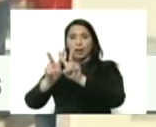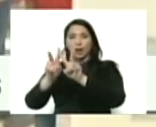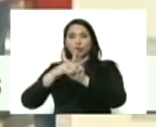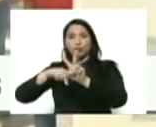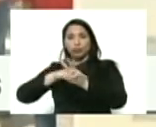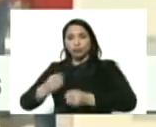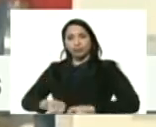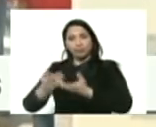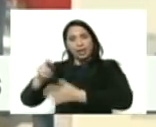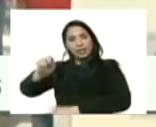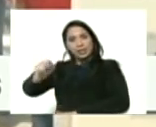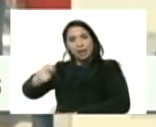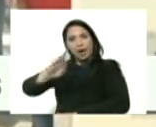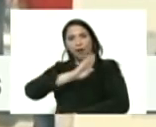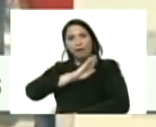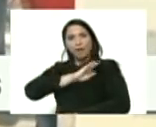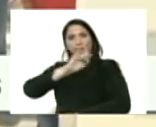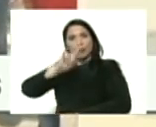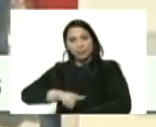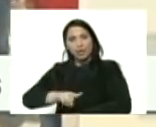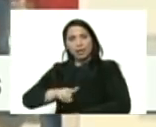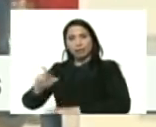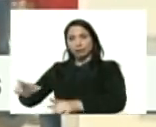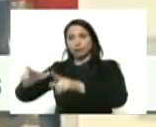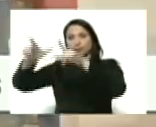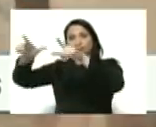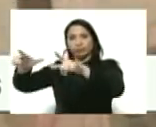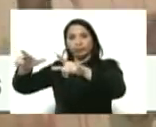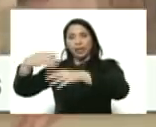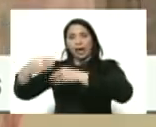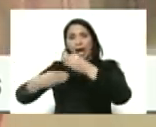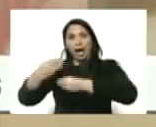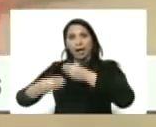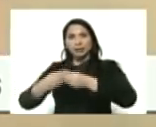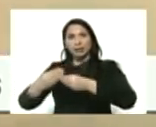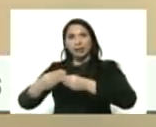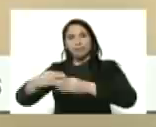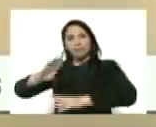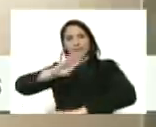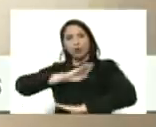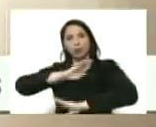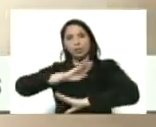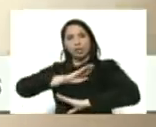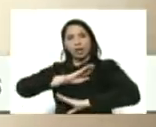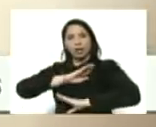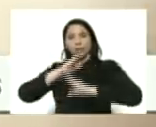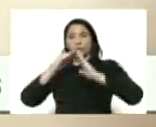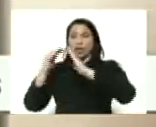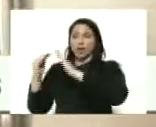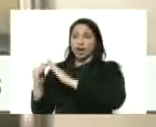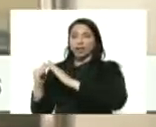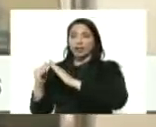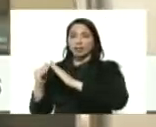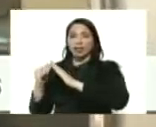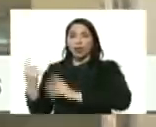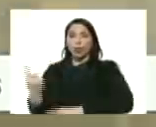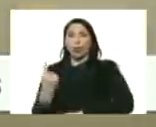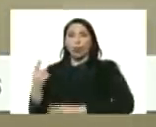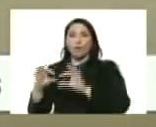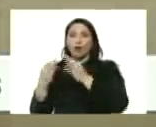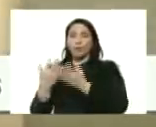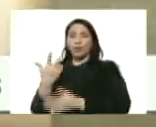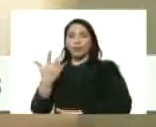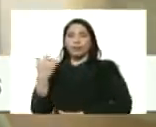su llave y su título también que lo hace por supuesto propietaria de esta vivienda unifamiliar que tiene